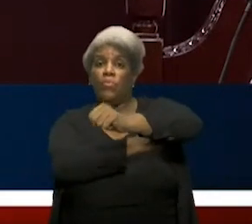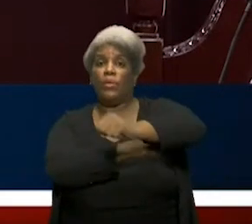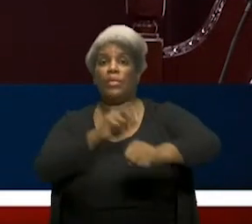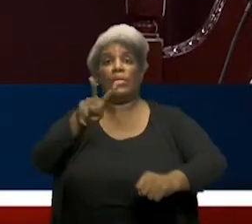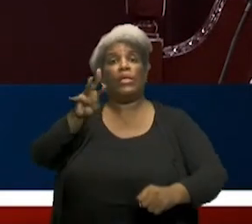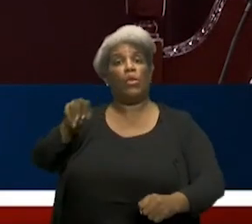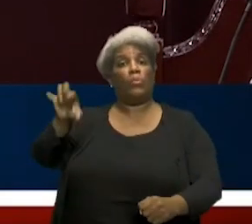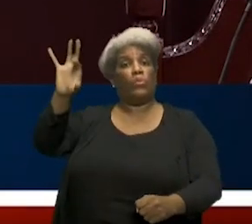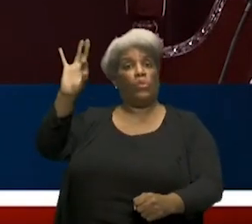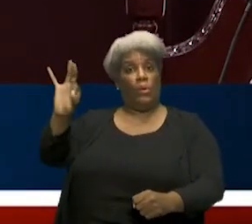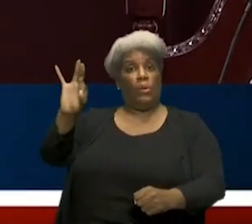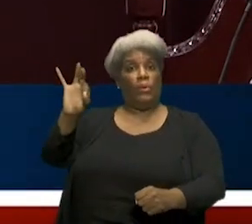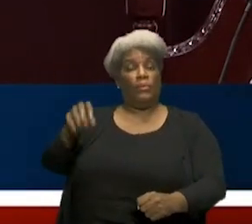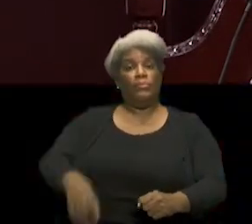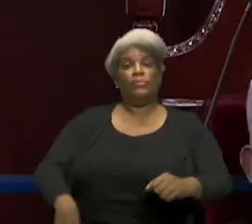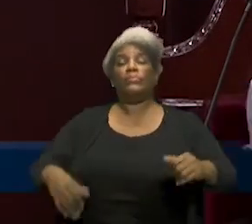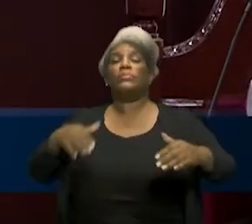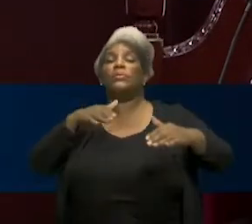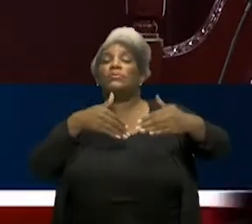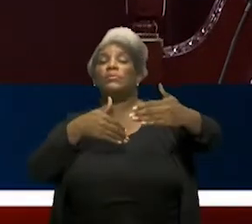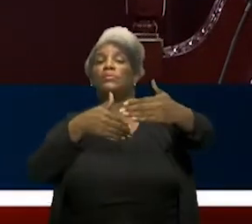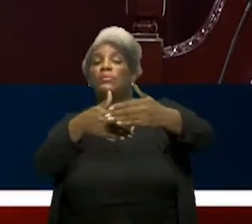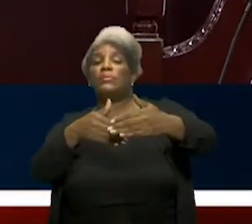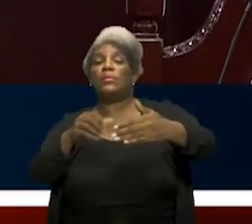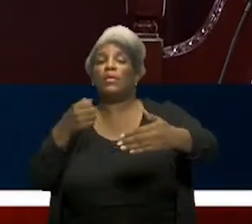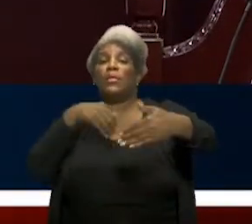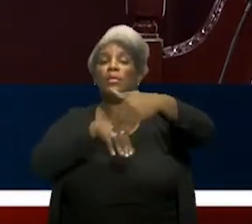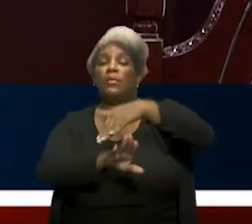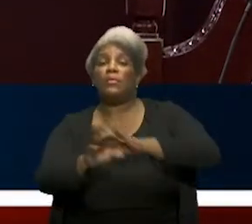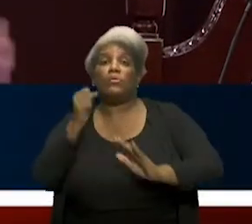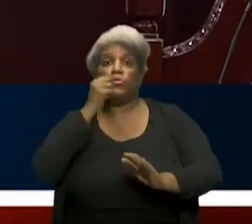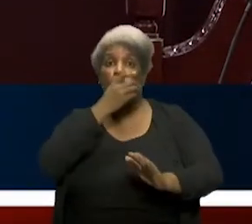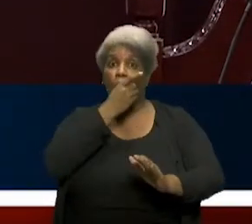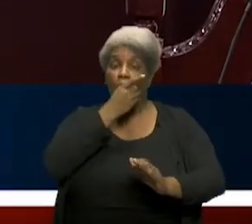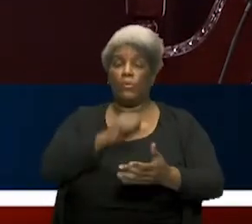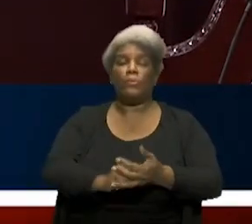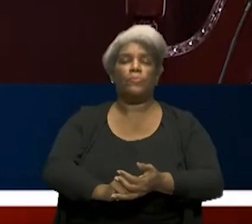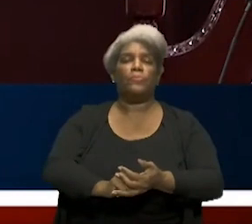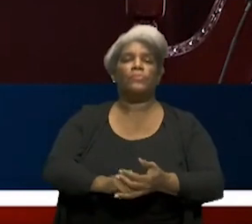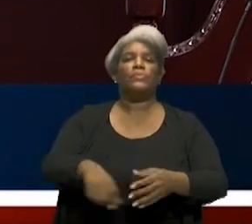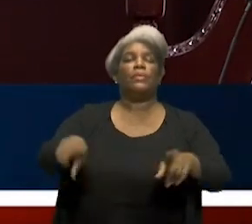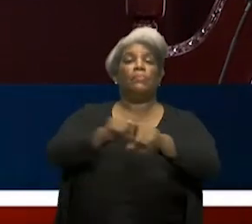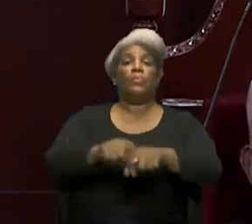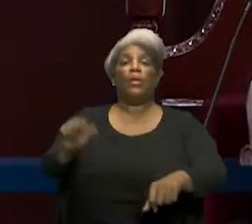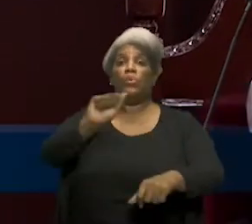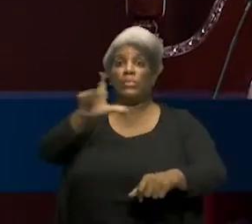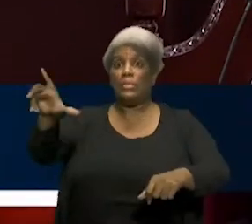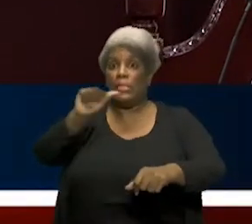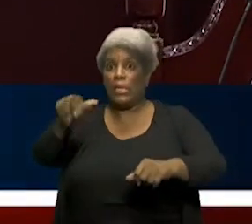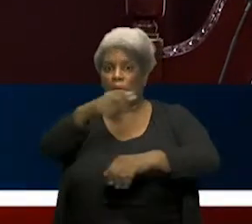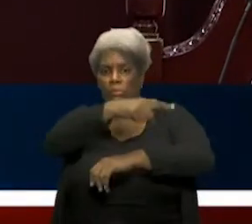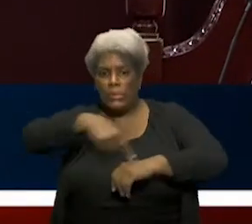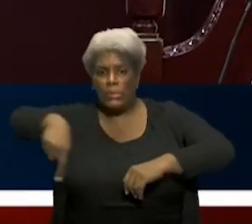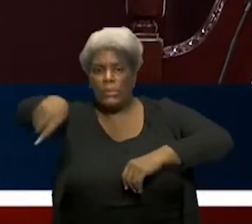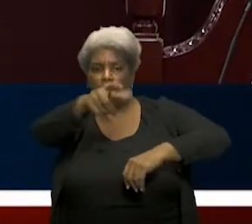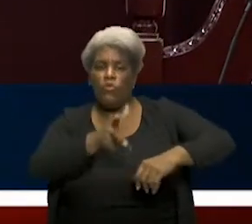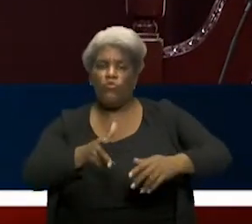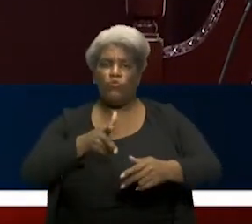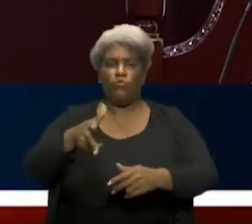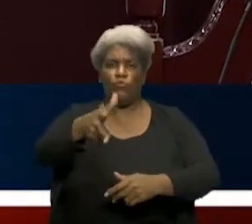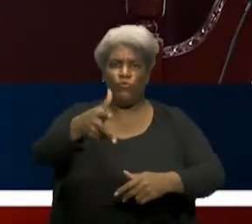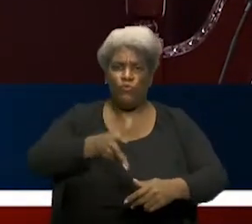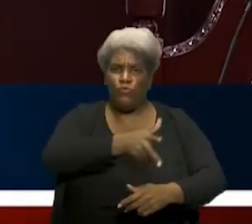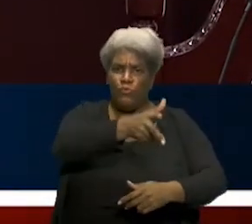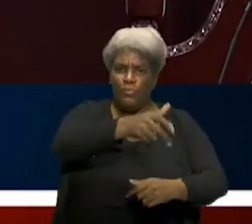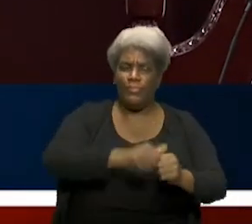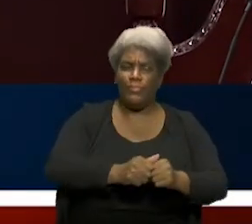kilómetro 9 de la autopista Duarte a la entrada a Santo Domingo, la circunvalación de Los Alcarrizos, la avenida ecológica Tramo Juan Pablo